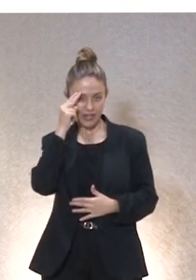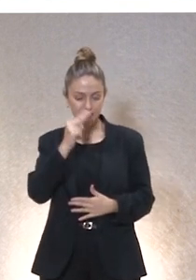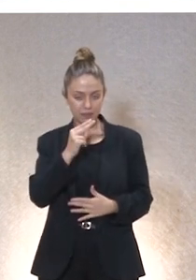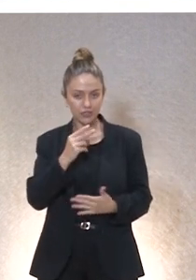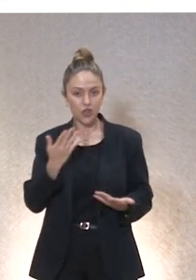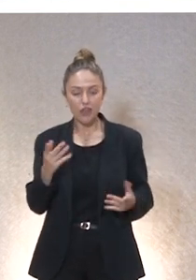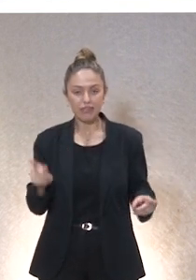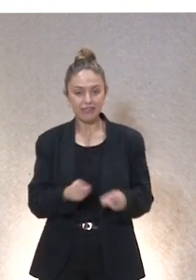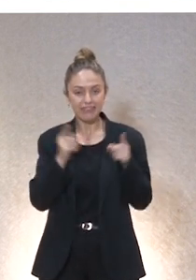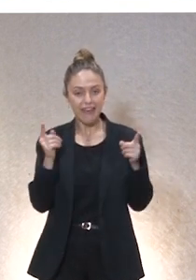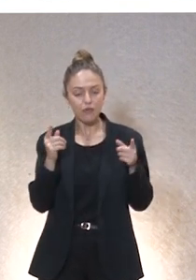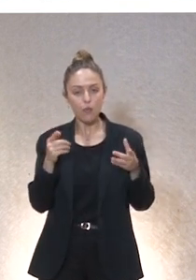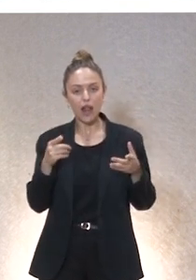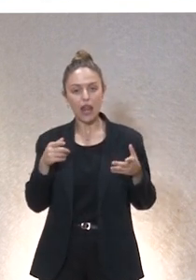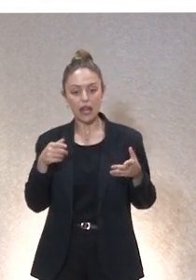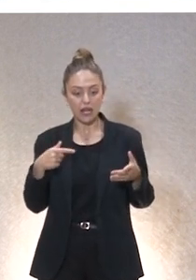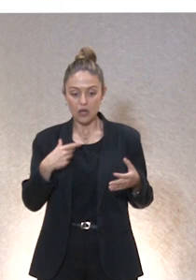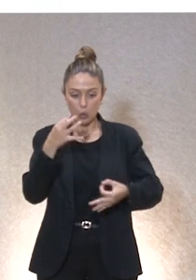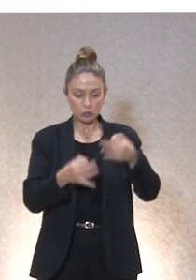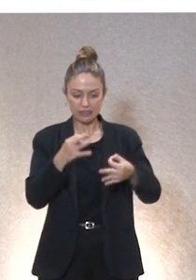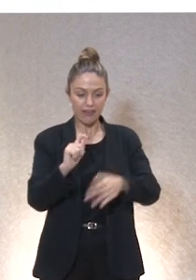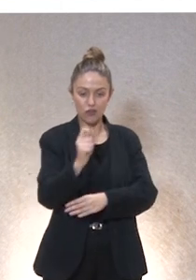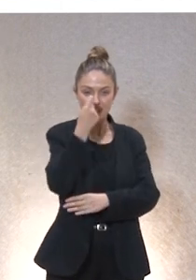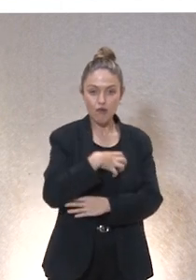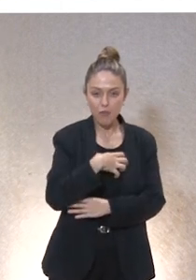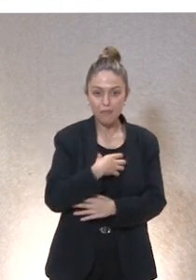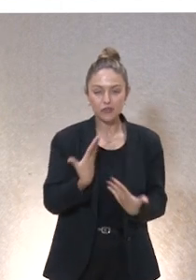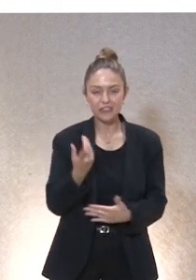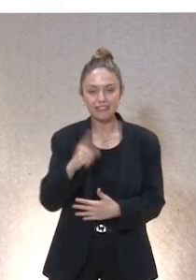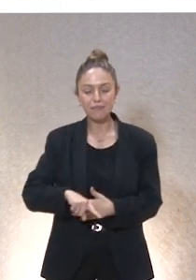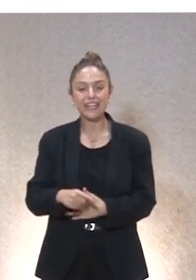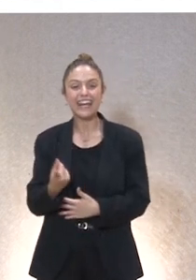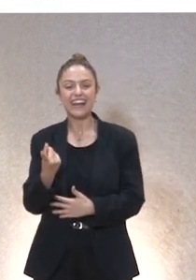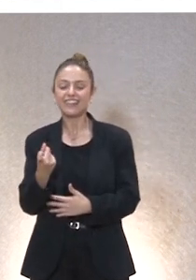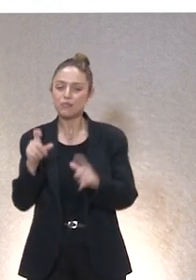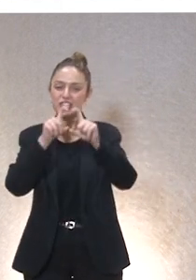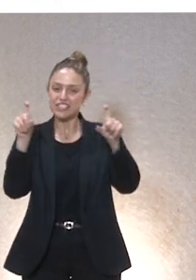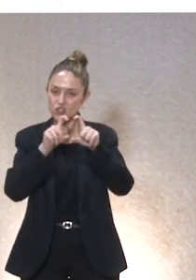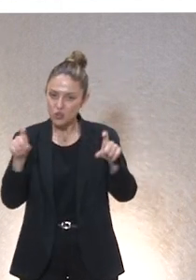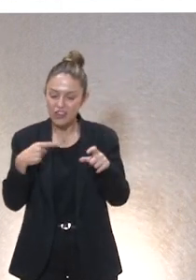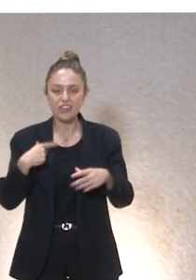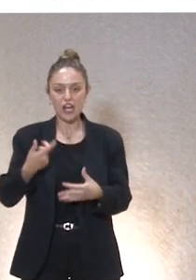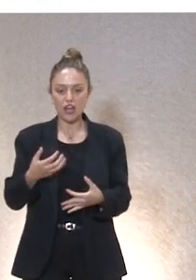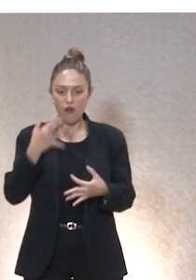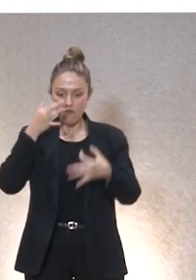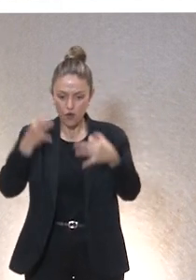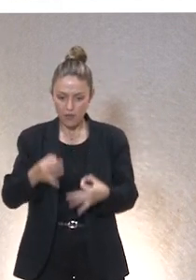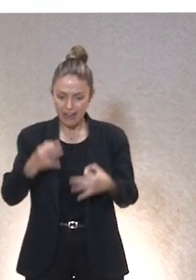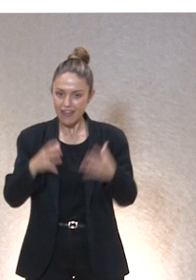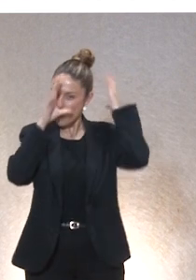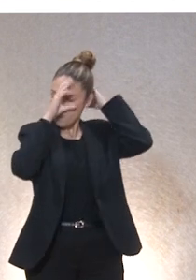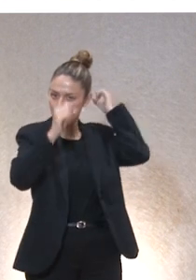sea muchas veces no hacemos justicia y por lo tanto necesitamos institucionalizar formalizar protocolizar